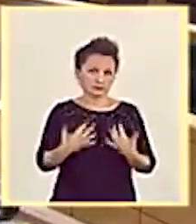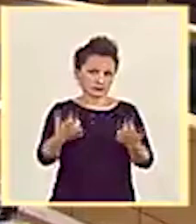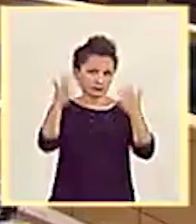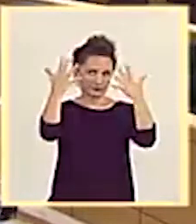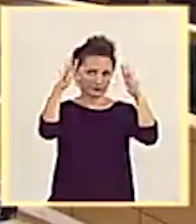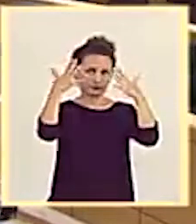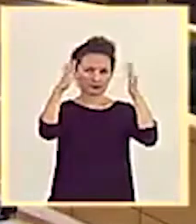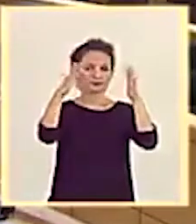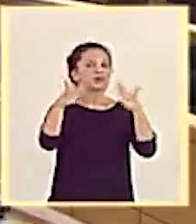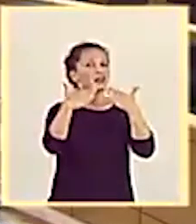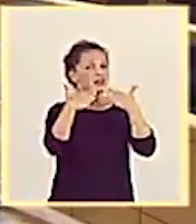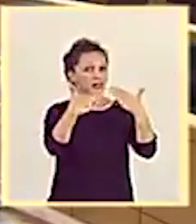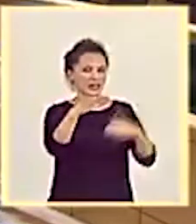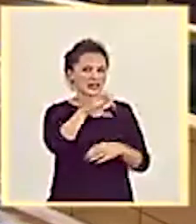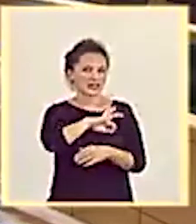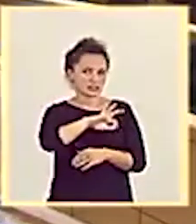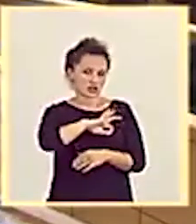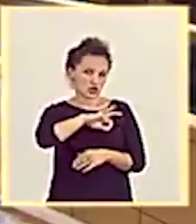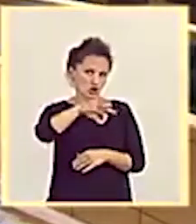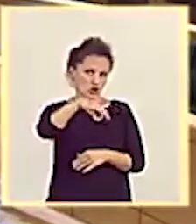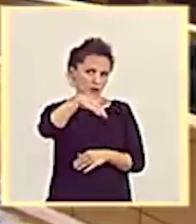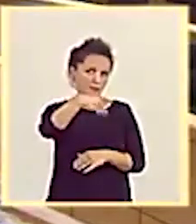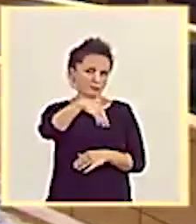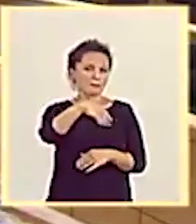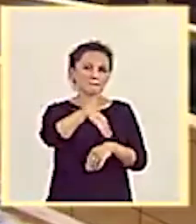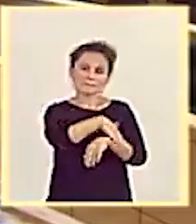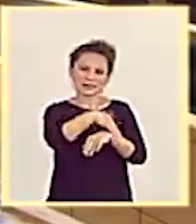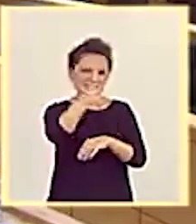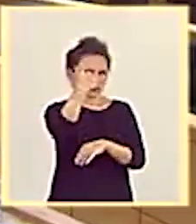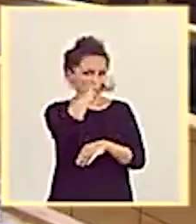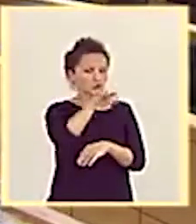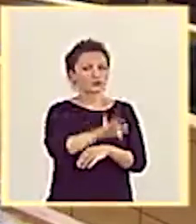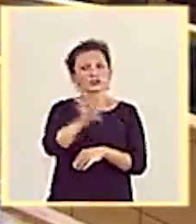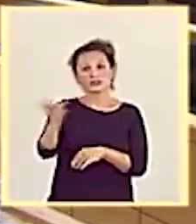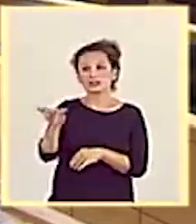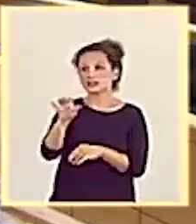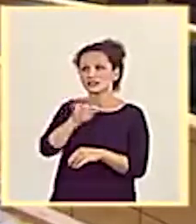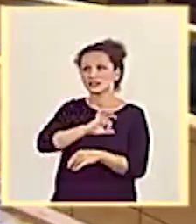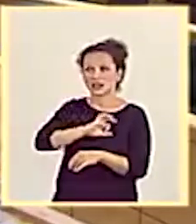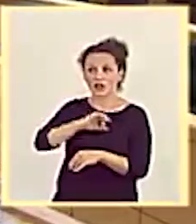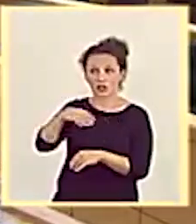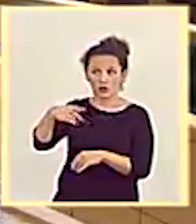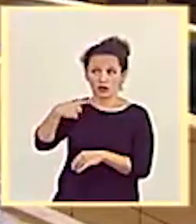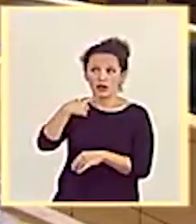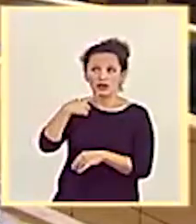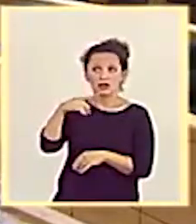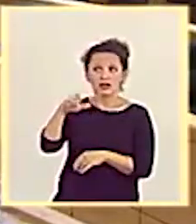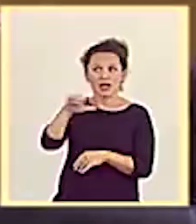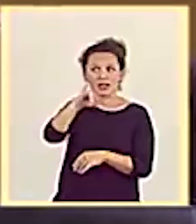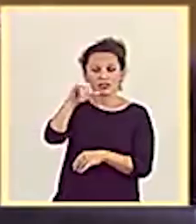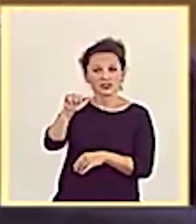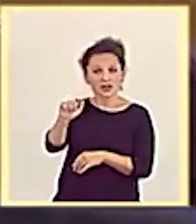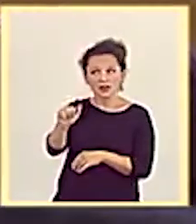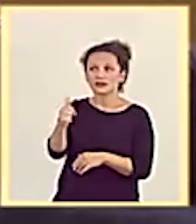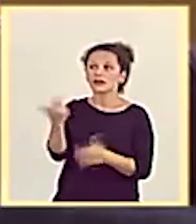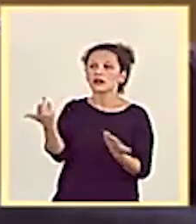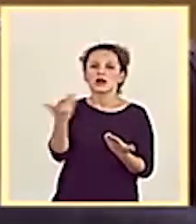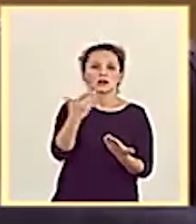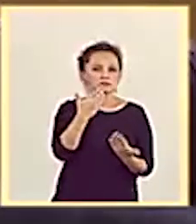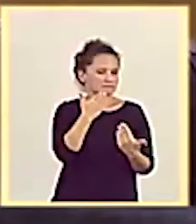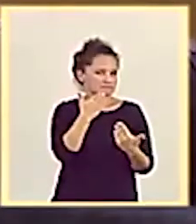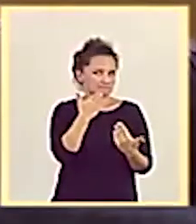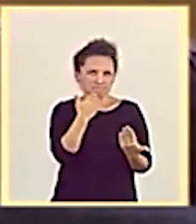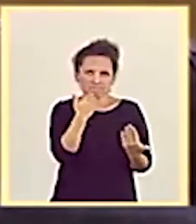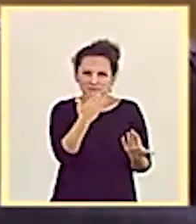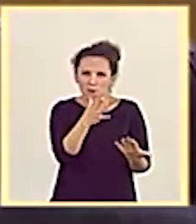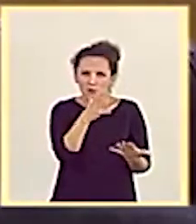Gracias, señor ministro. Senadora Edo Cefe. Señor ministro, la verdad es que yo le tengo que agradecer la